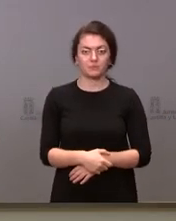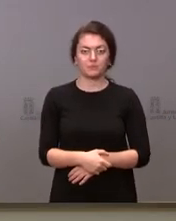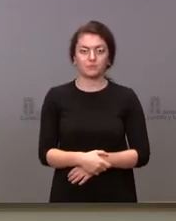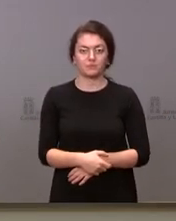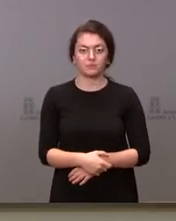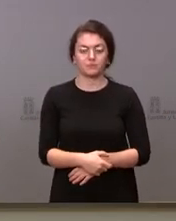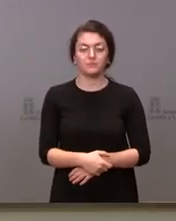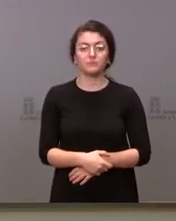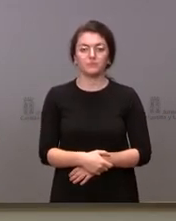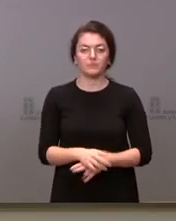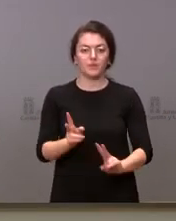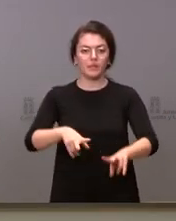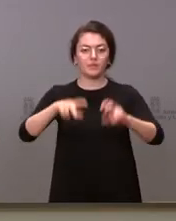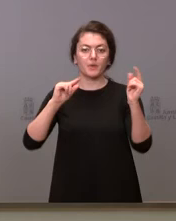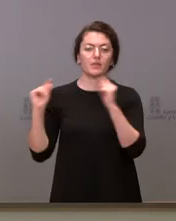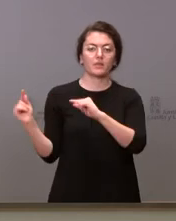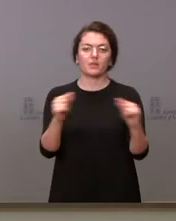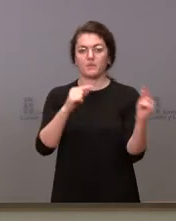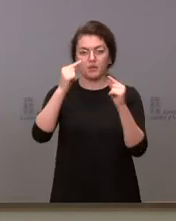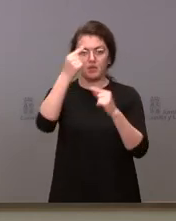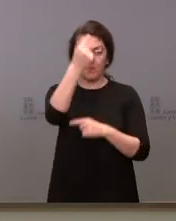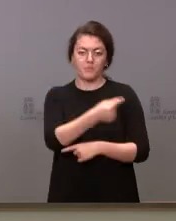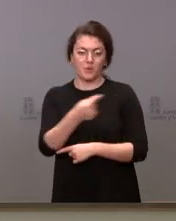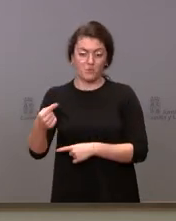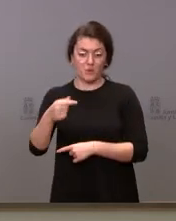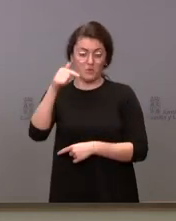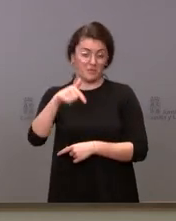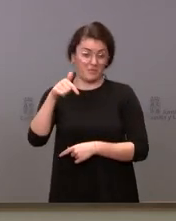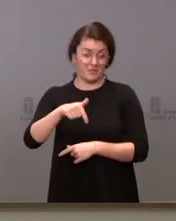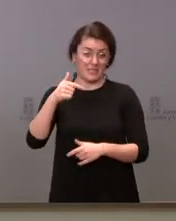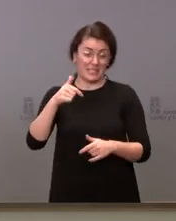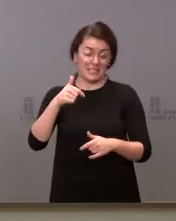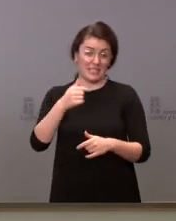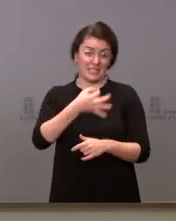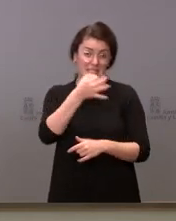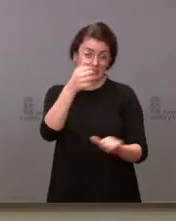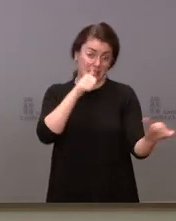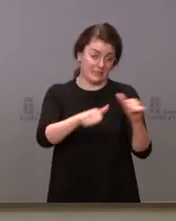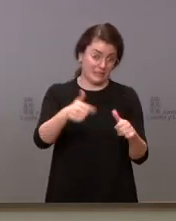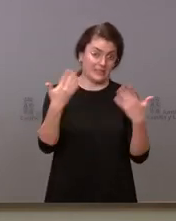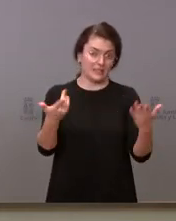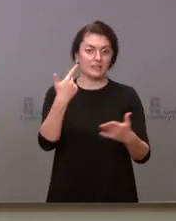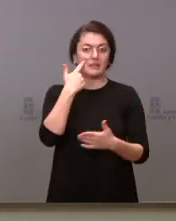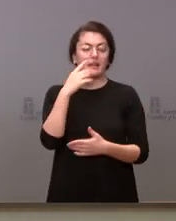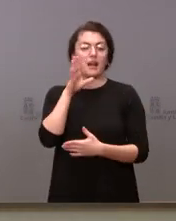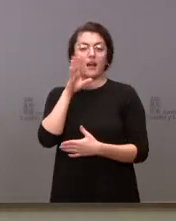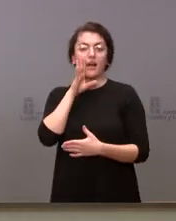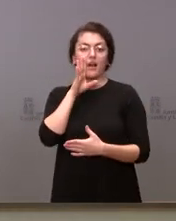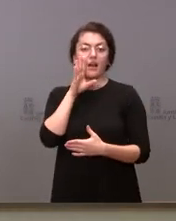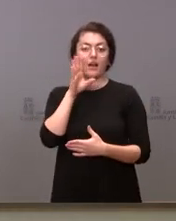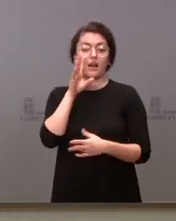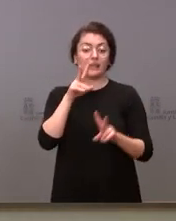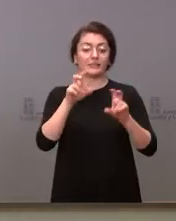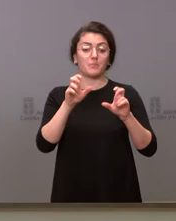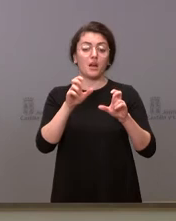Sí, sobre el debate de presupuestos que se nos viene a partir de esta tarde, por vincularlo con lo que nos acaba de contar el Consejo de